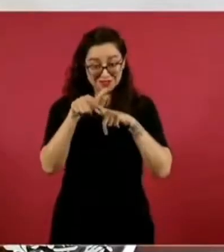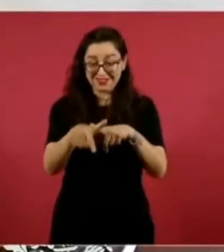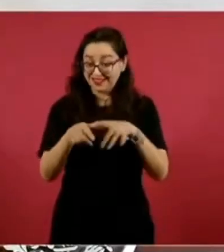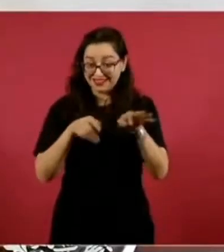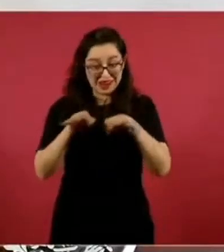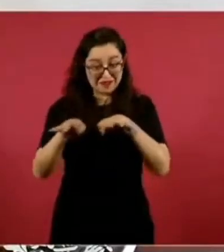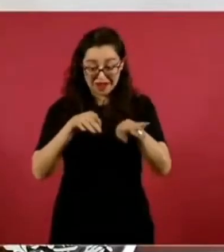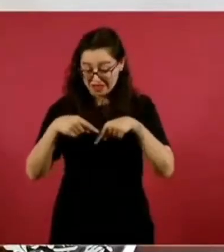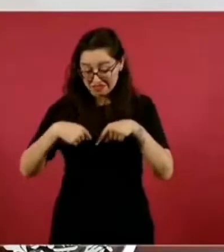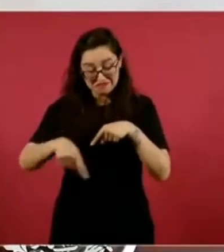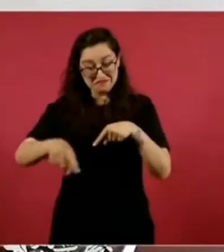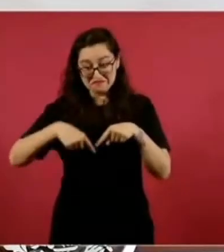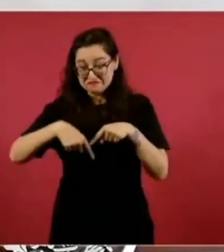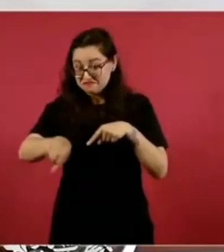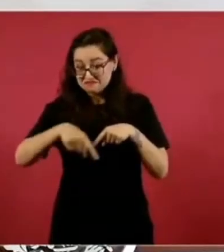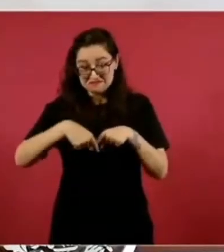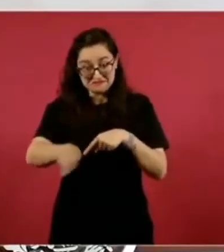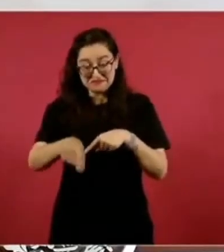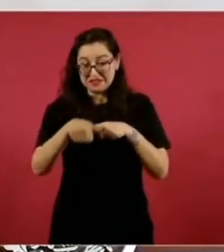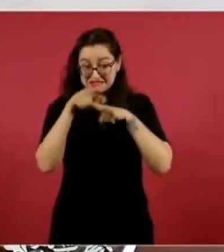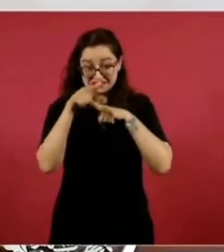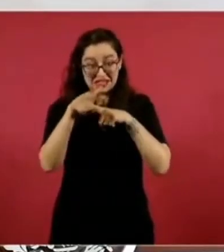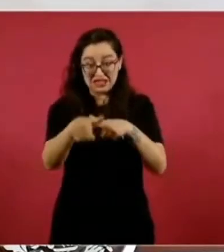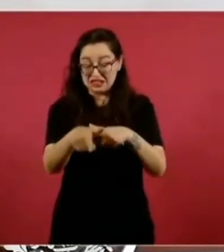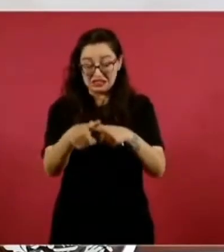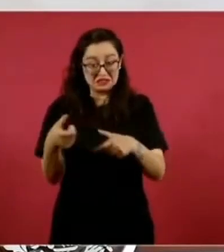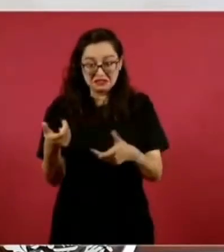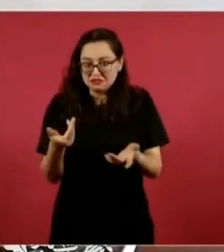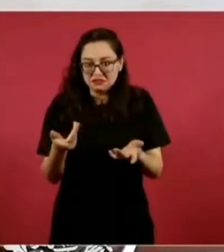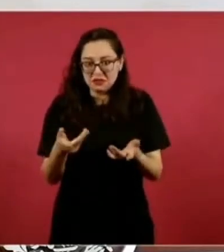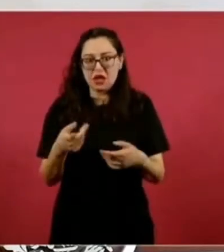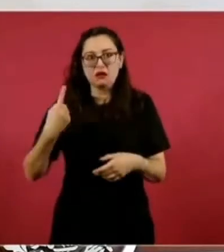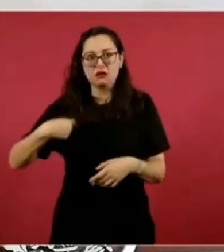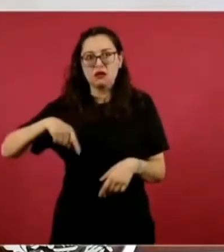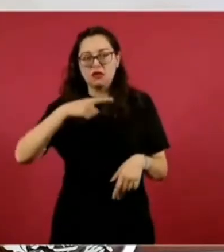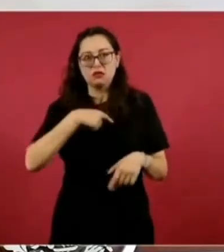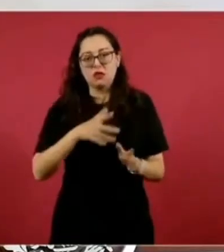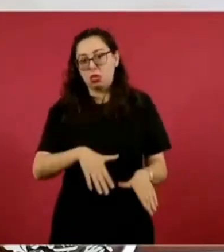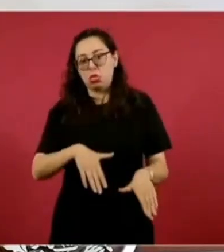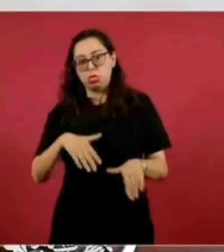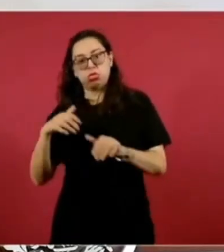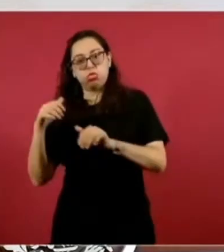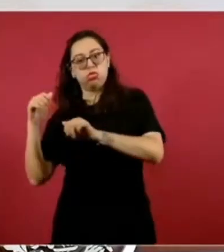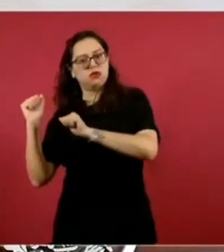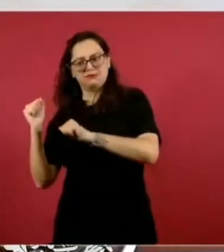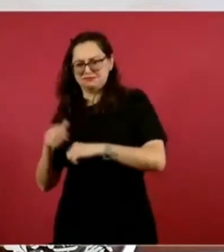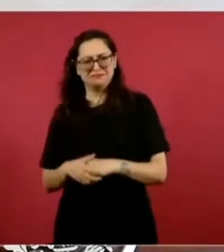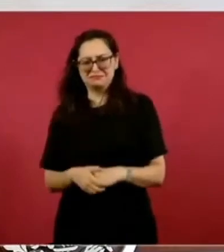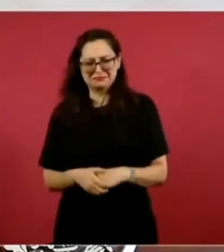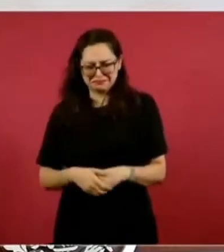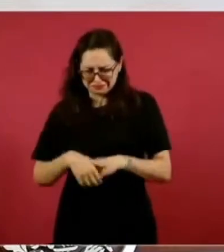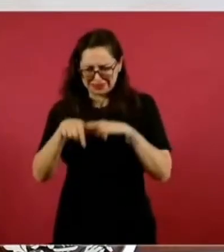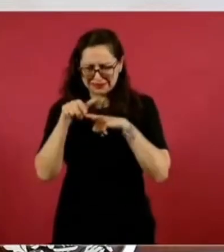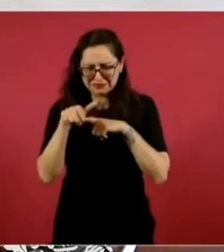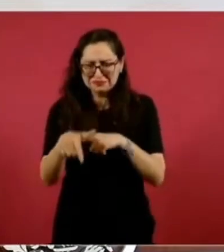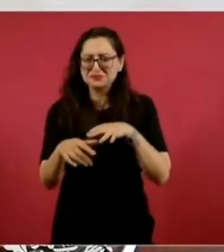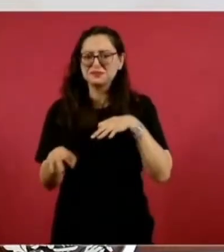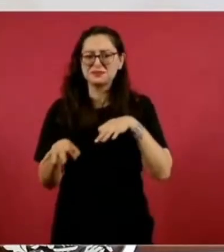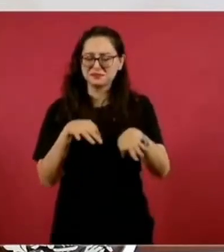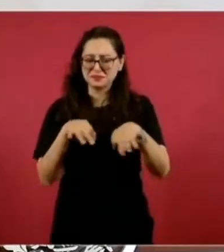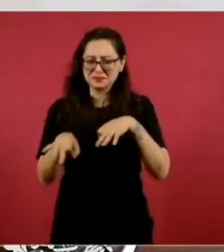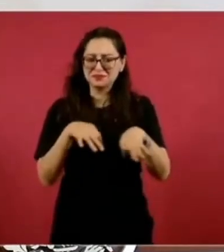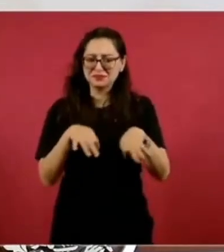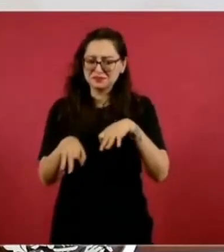como se viene haciendo. En estos días, estas semanas, son las semanas, digamos,